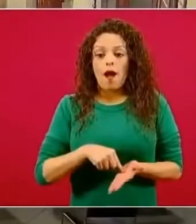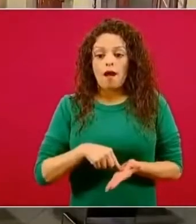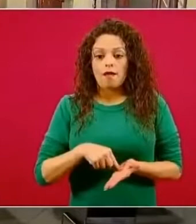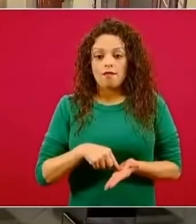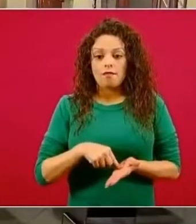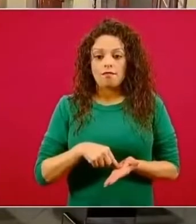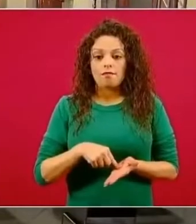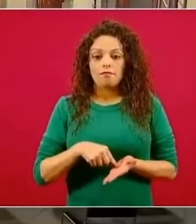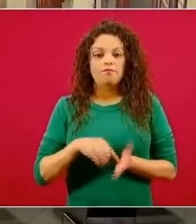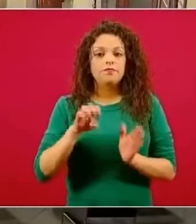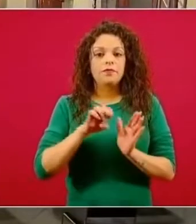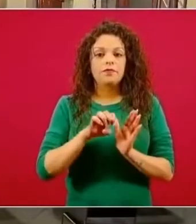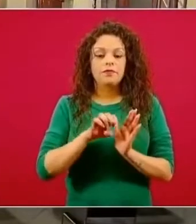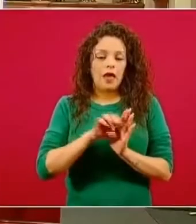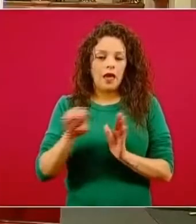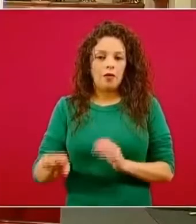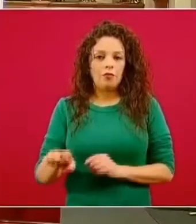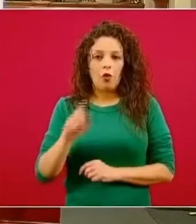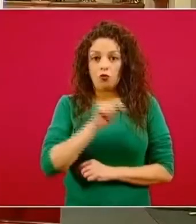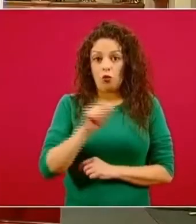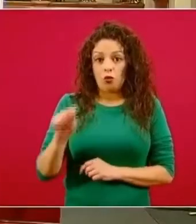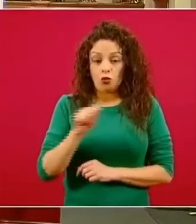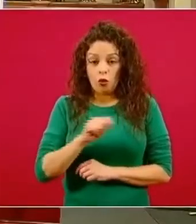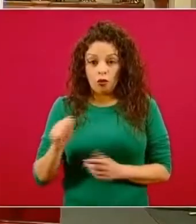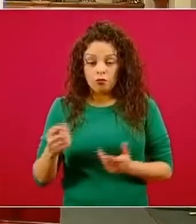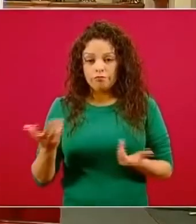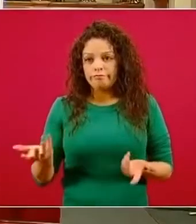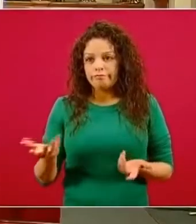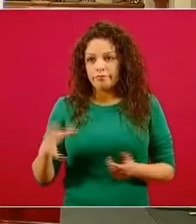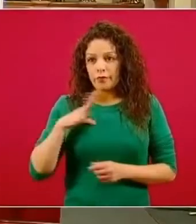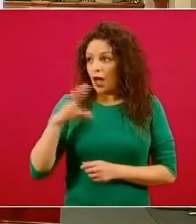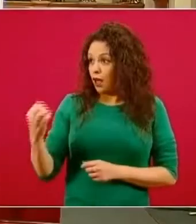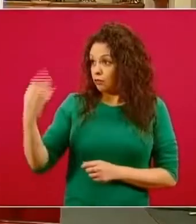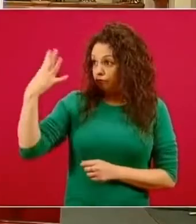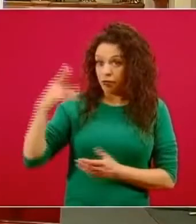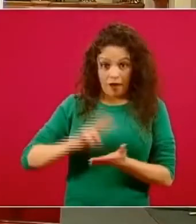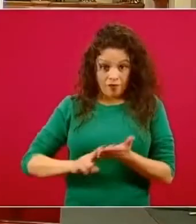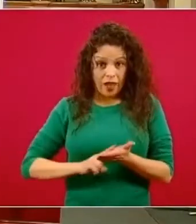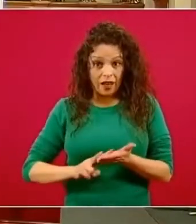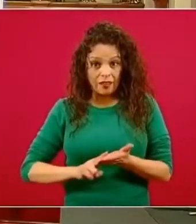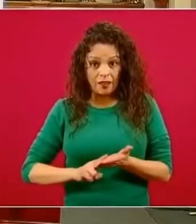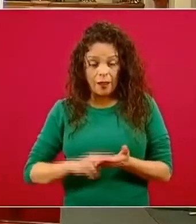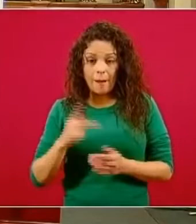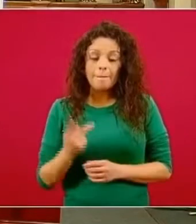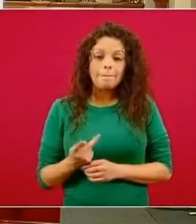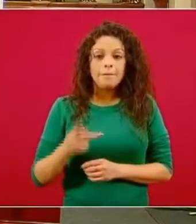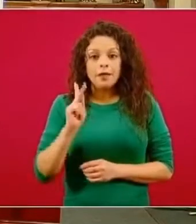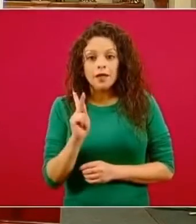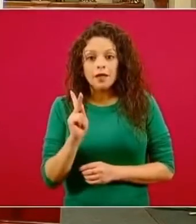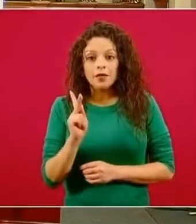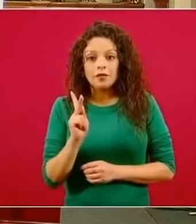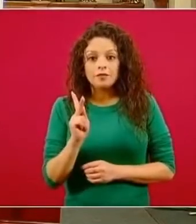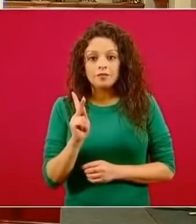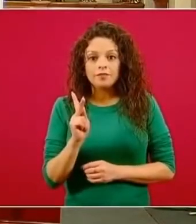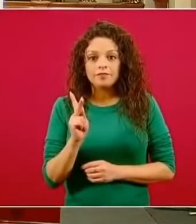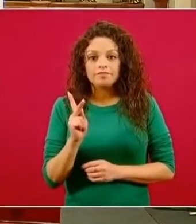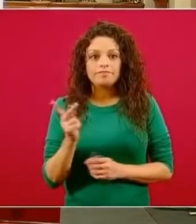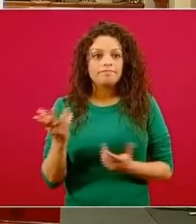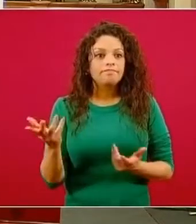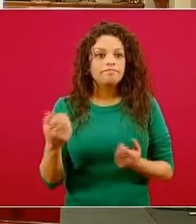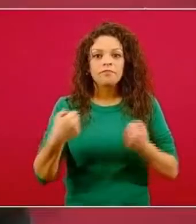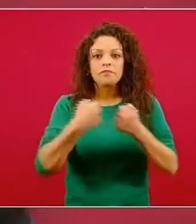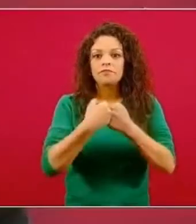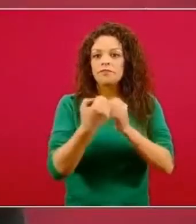Torreón estuviera en verde, pero en frente Gómez